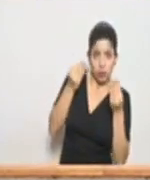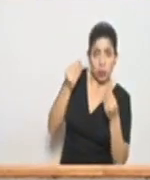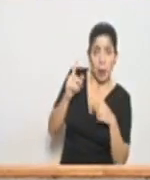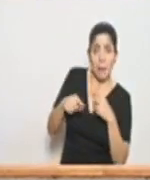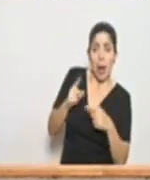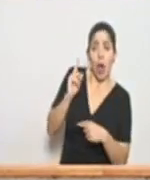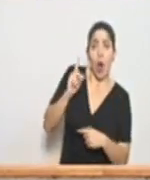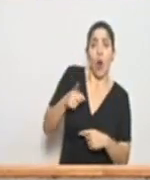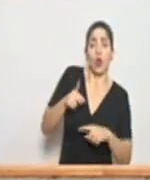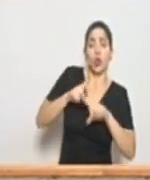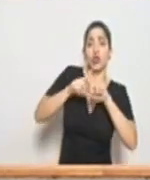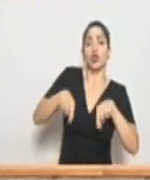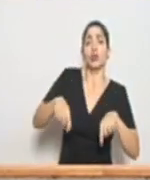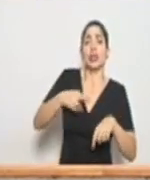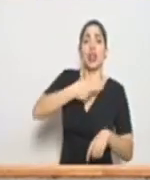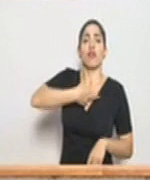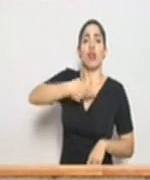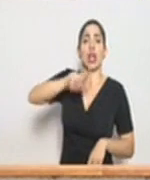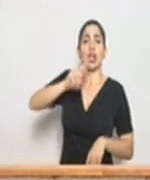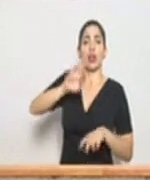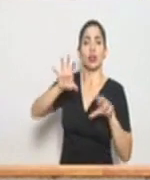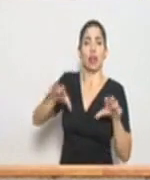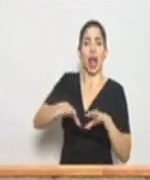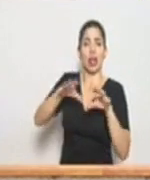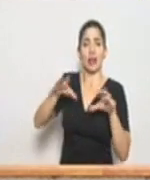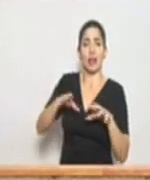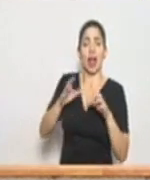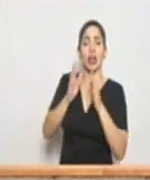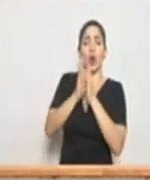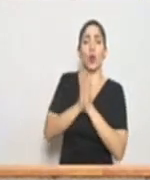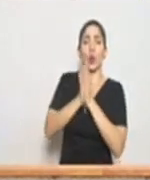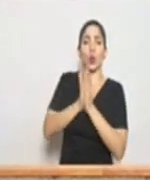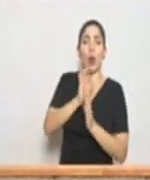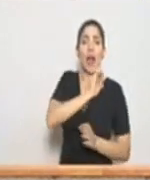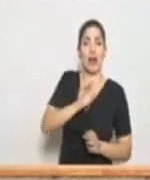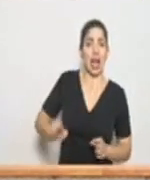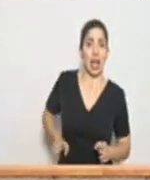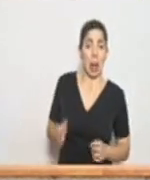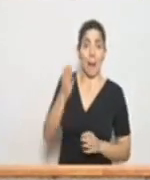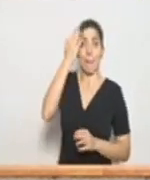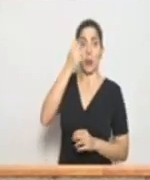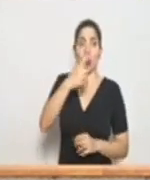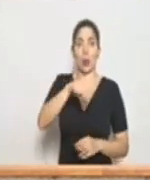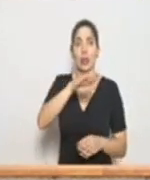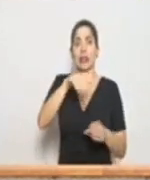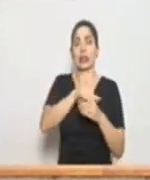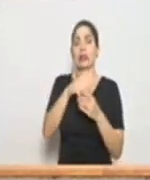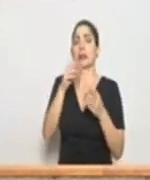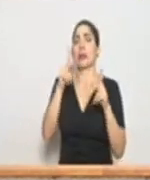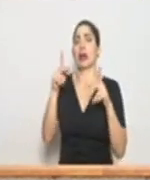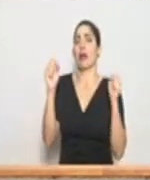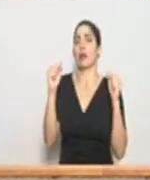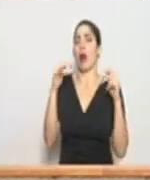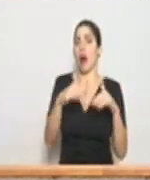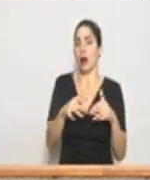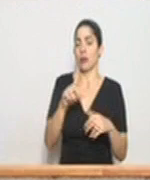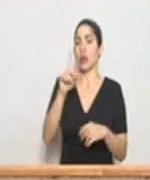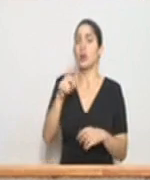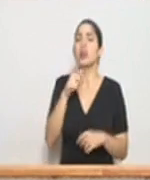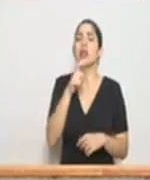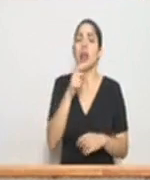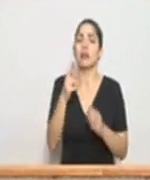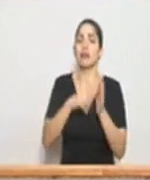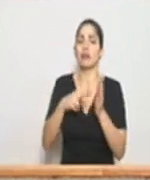orden de suspensión de actividades religiosas en centros de culto evangélico, tomando en cuenta que son centros de concentración masiva? Esta consulta es